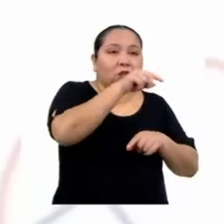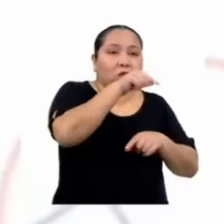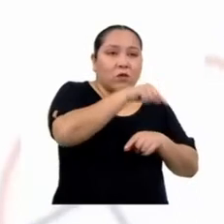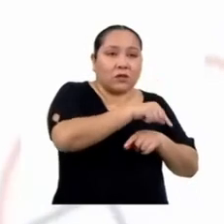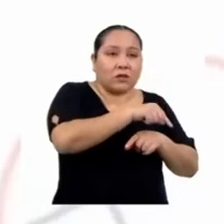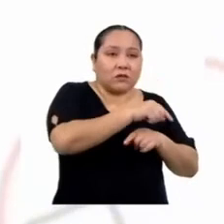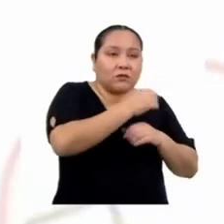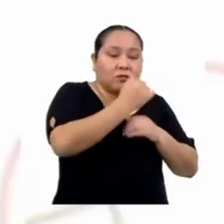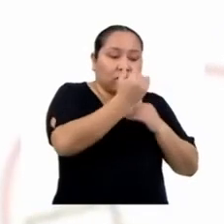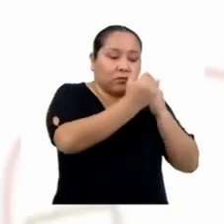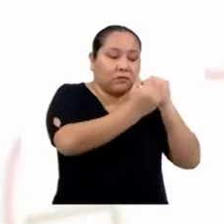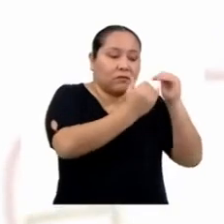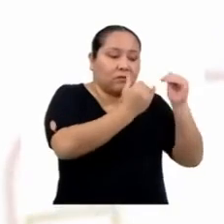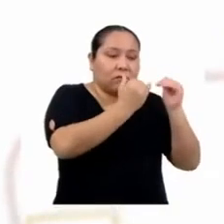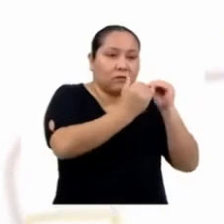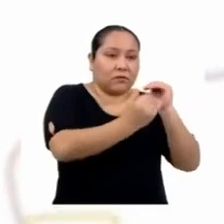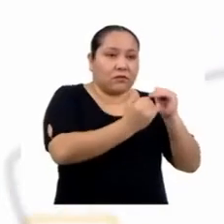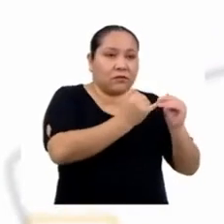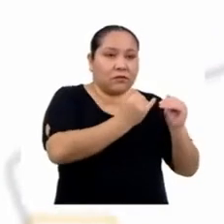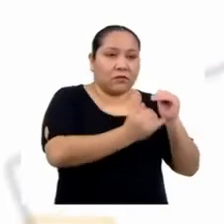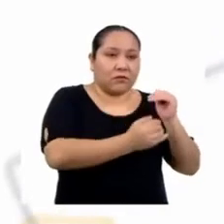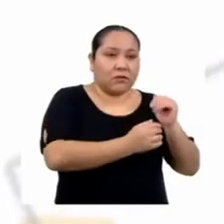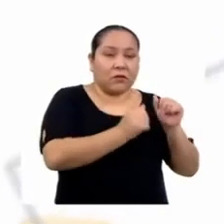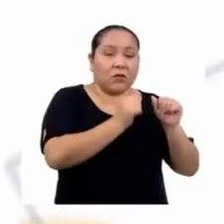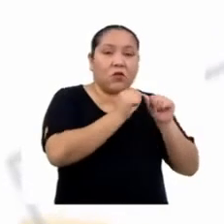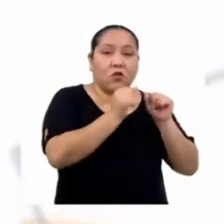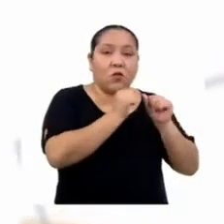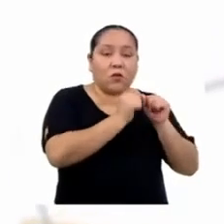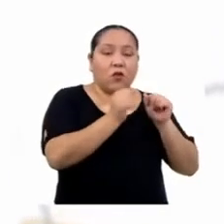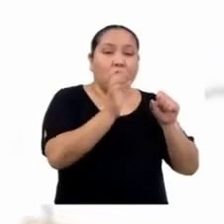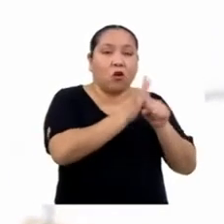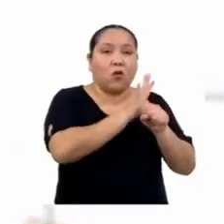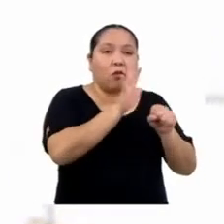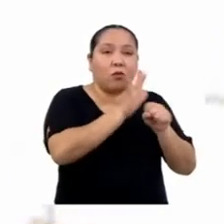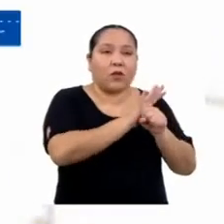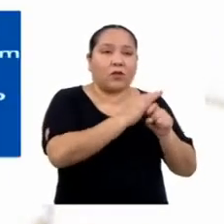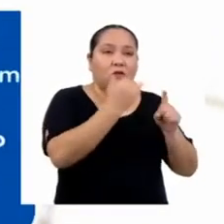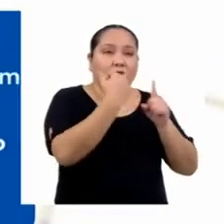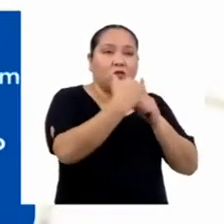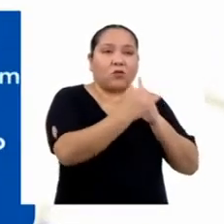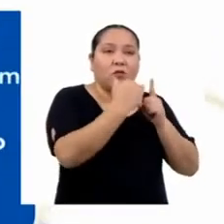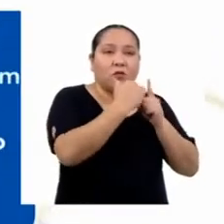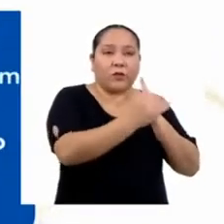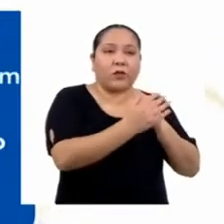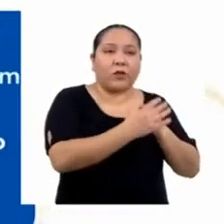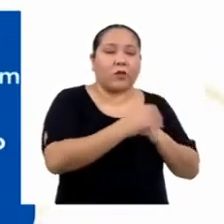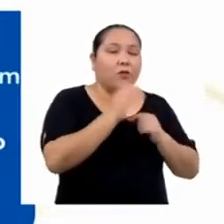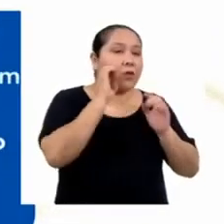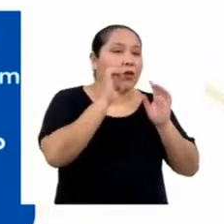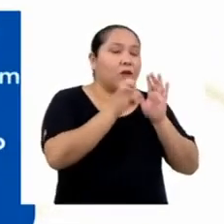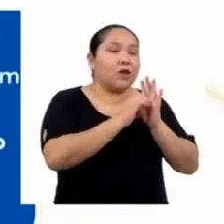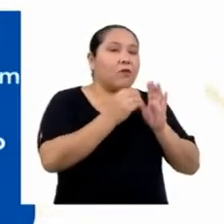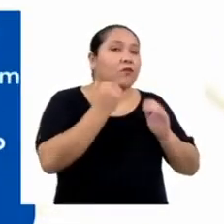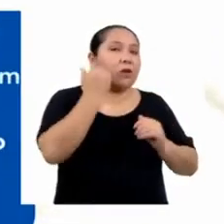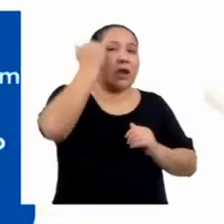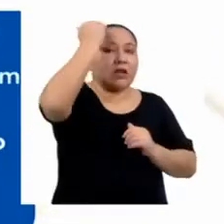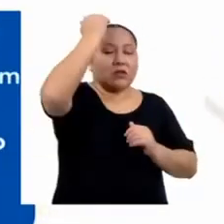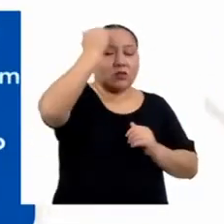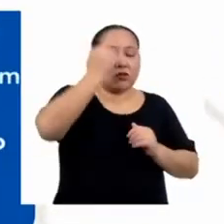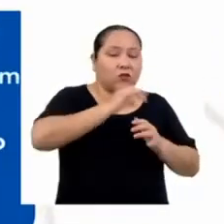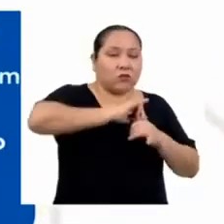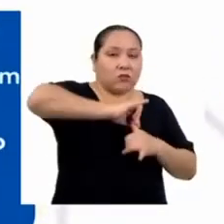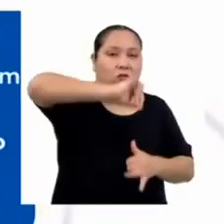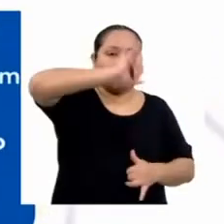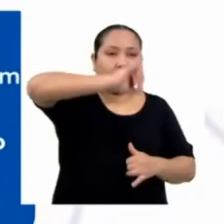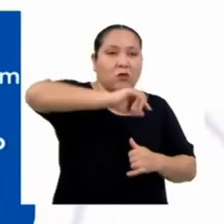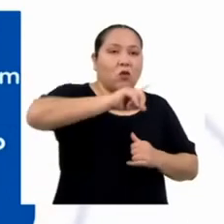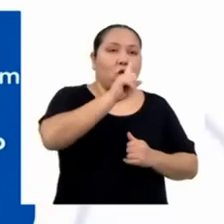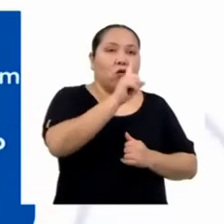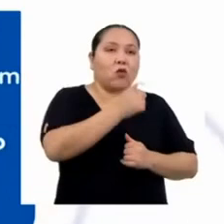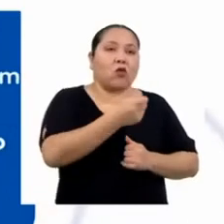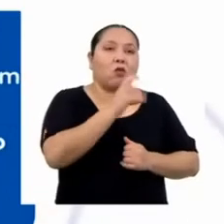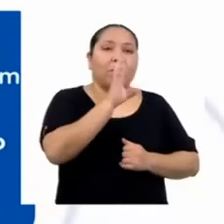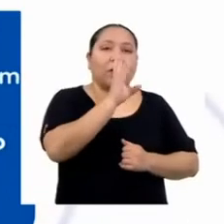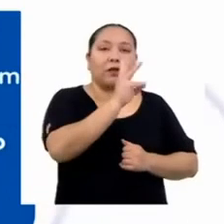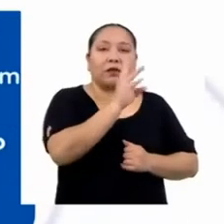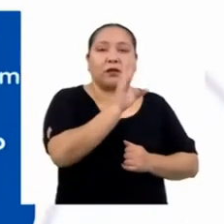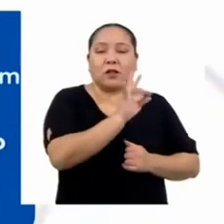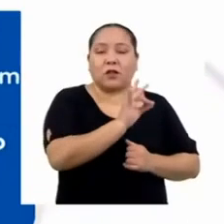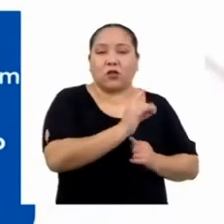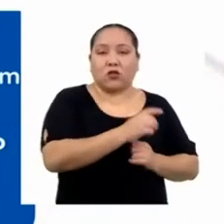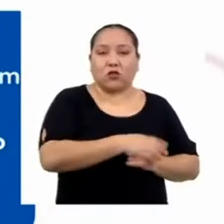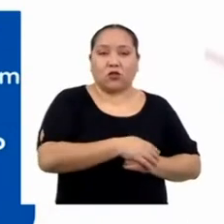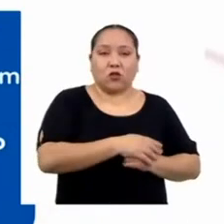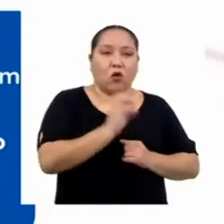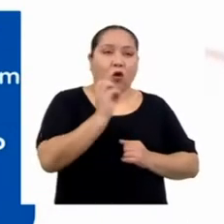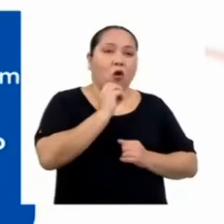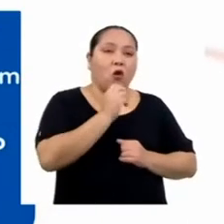cualquier valor dentro de un intervalo real de valores. Como por ejemplo, la estatura de las personas, 1,68 metros,